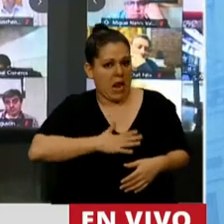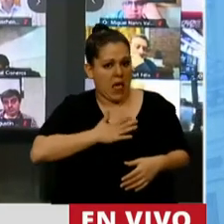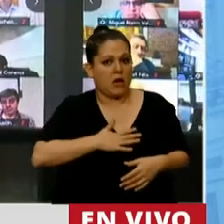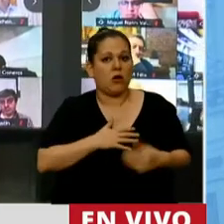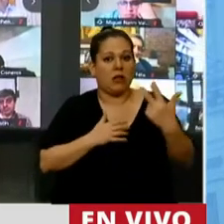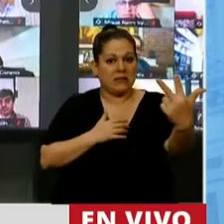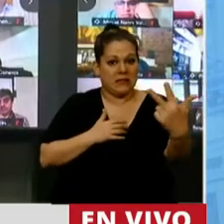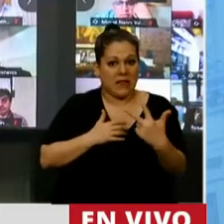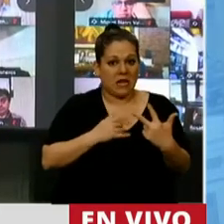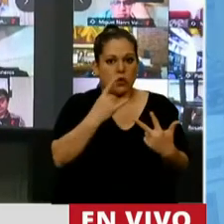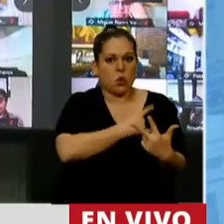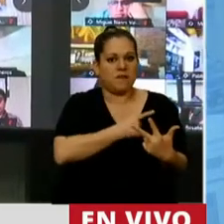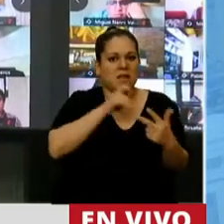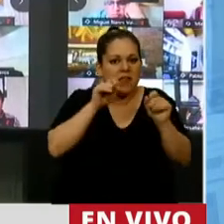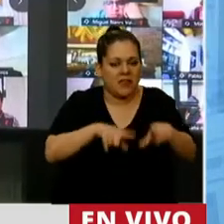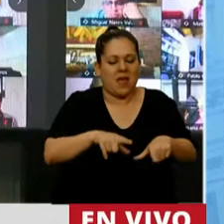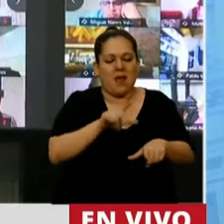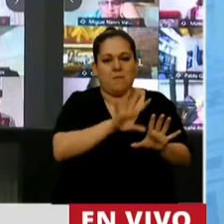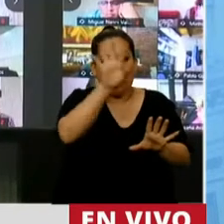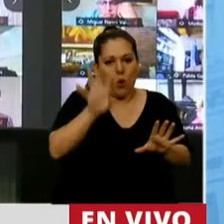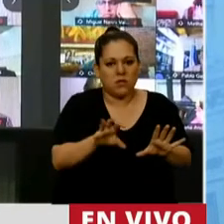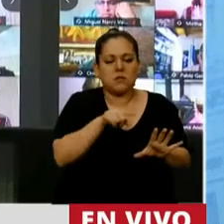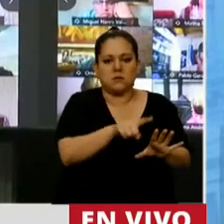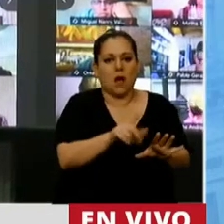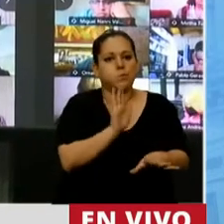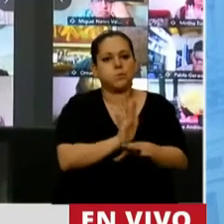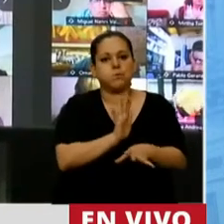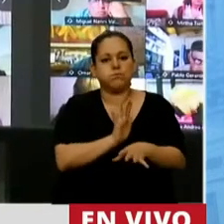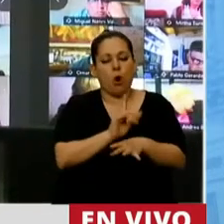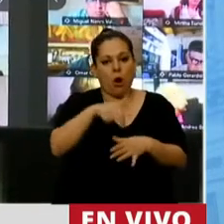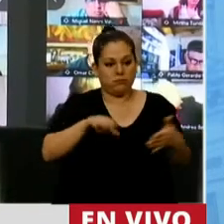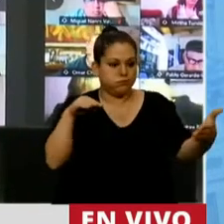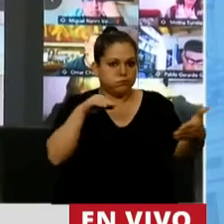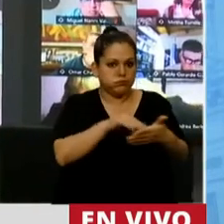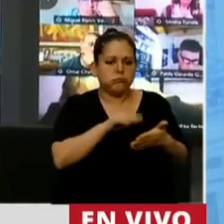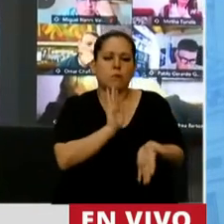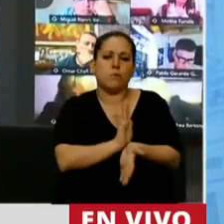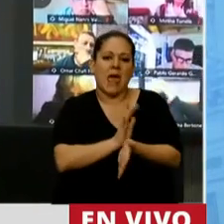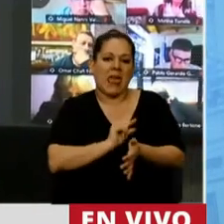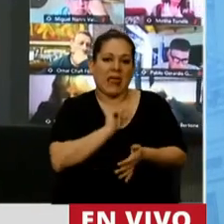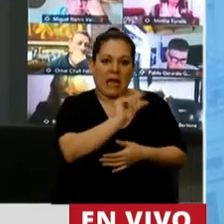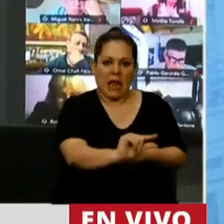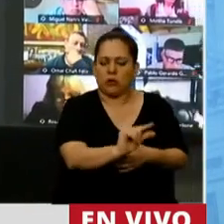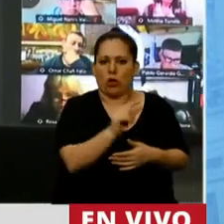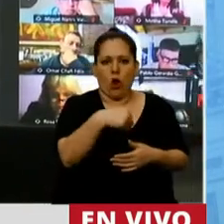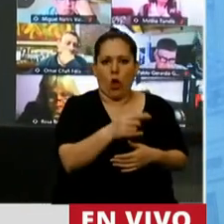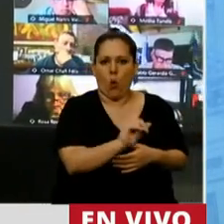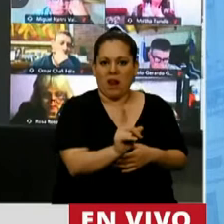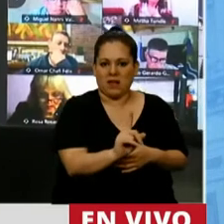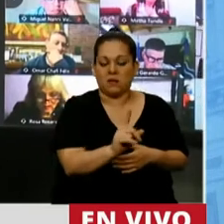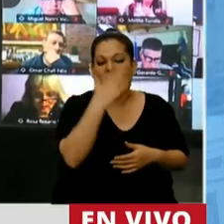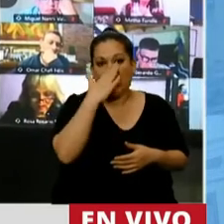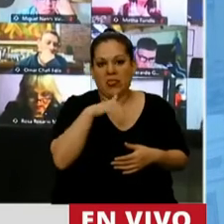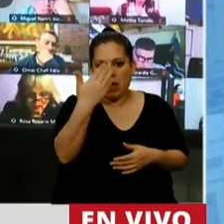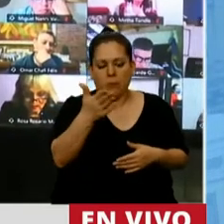universidades de la provincia estén consideradas en esto, aunque el crédito no les va a alcanzar después. Vamos a